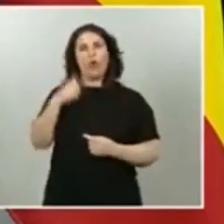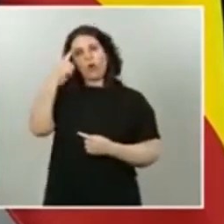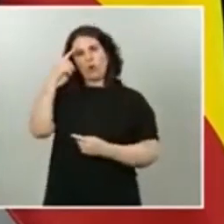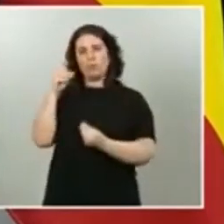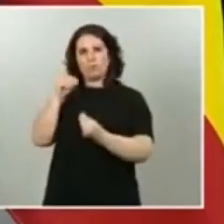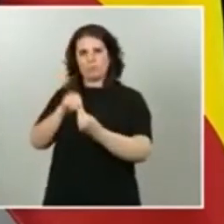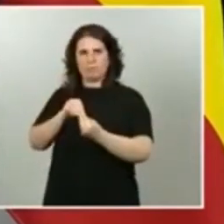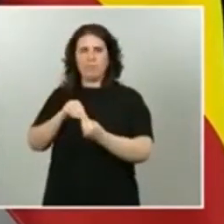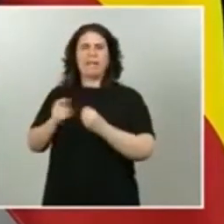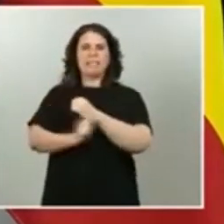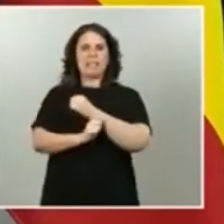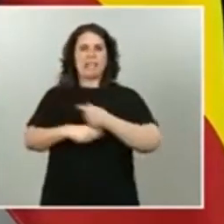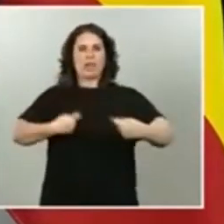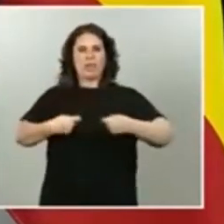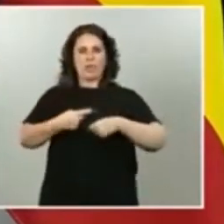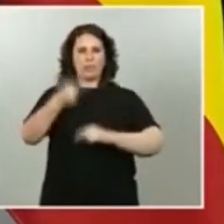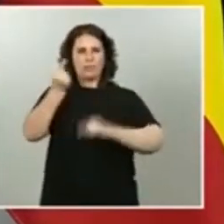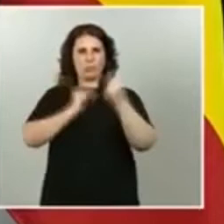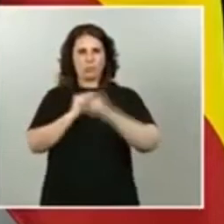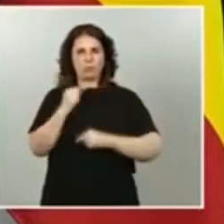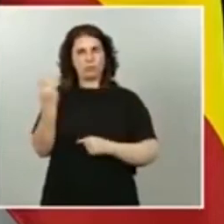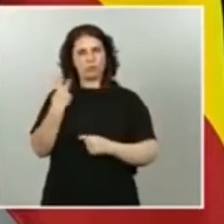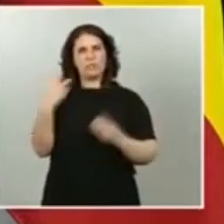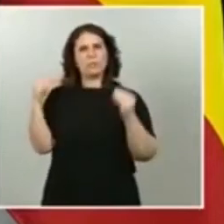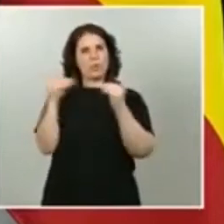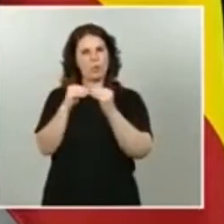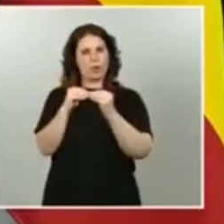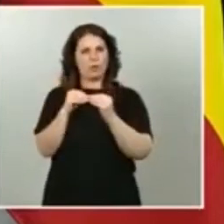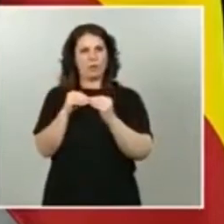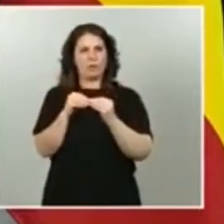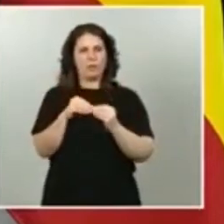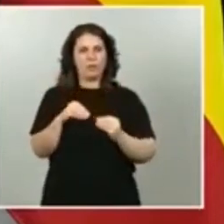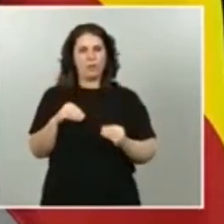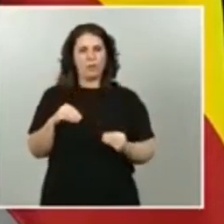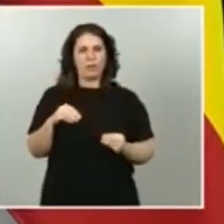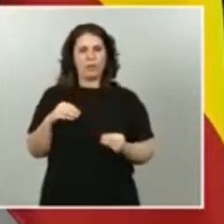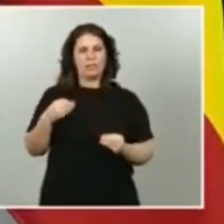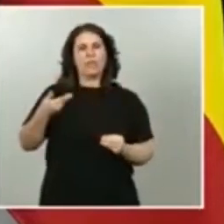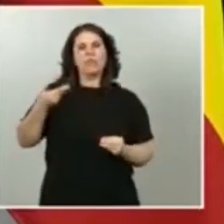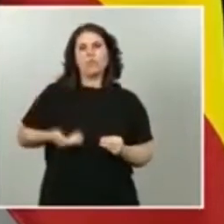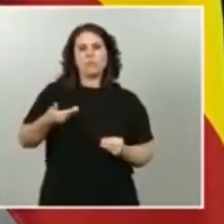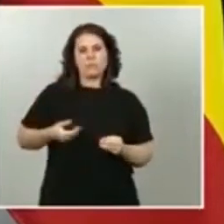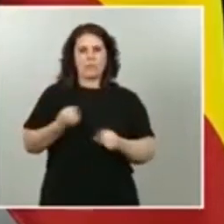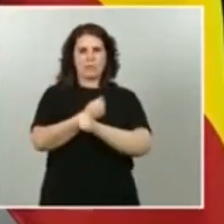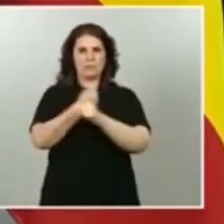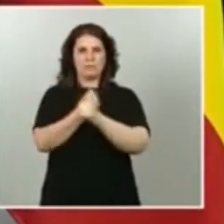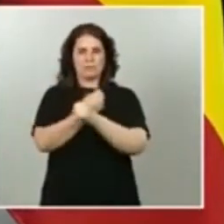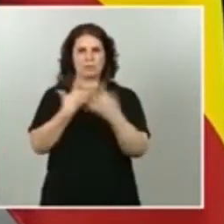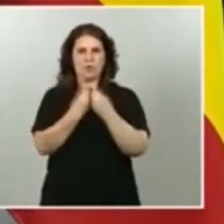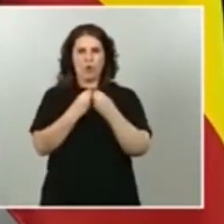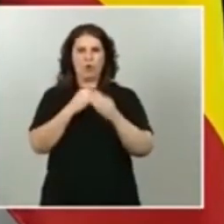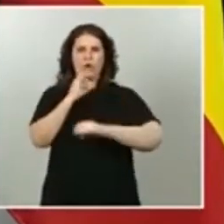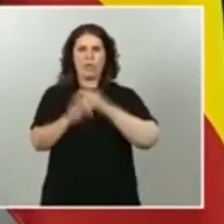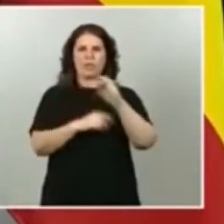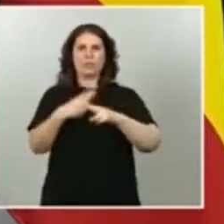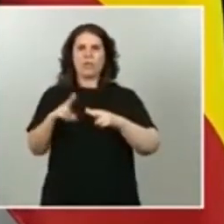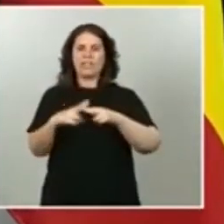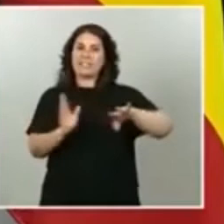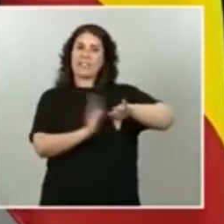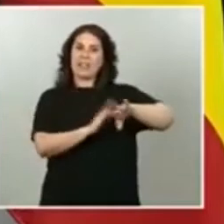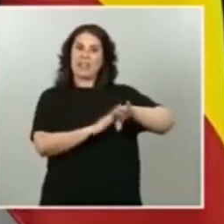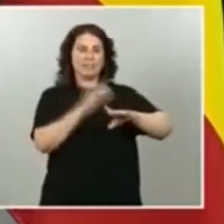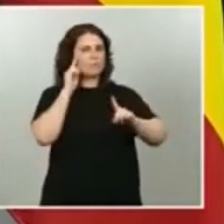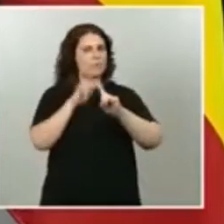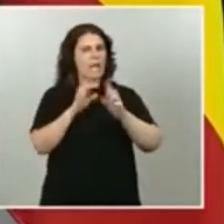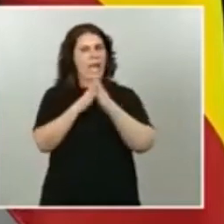Él está de acuerdo conmigo en que es fundamental trabajar con las organizaciones políticas de izquierdas para llegar a un acuerdo y yo